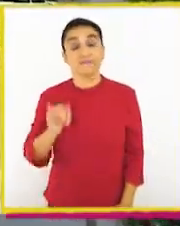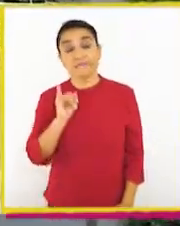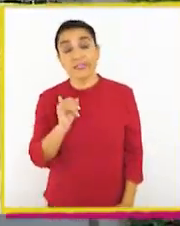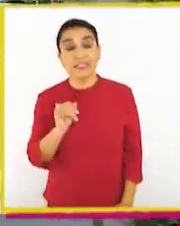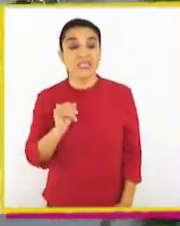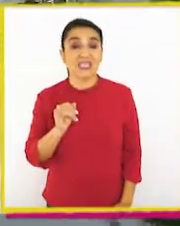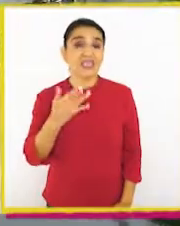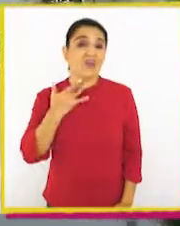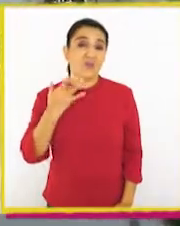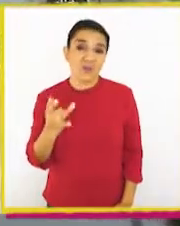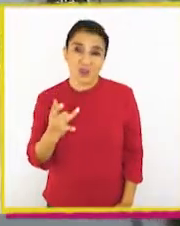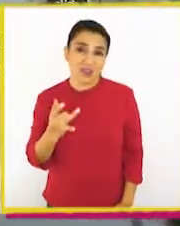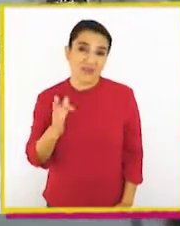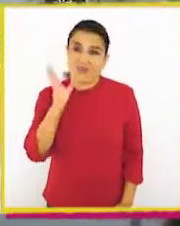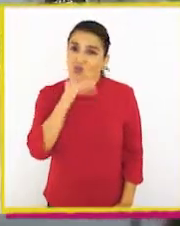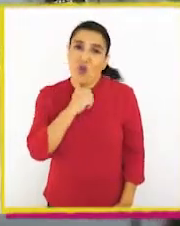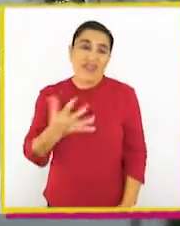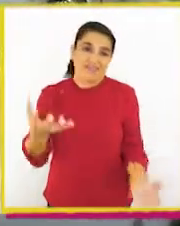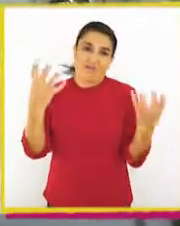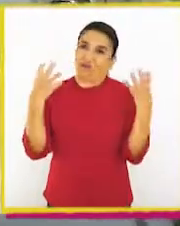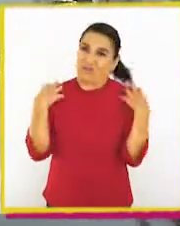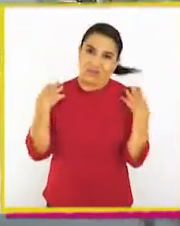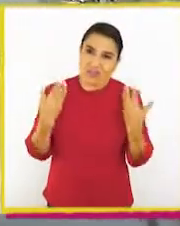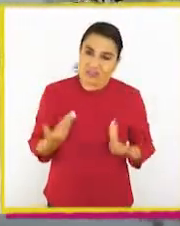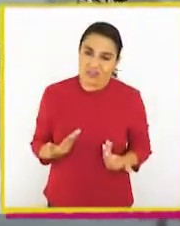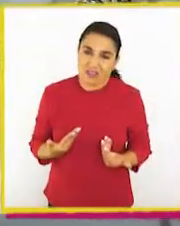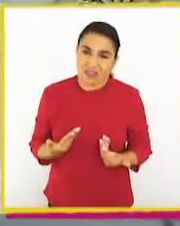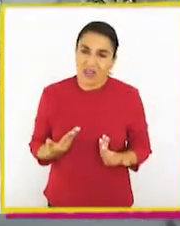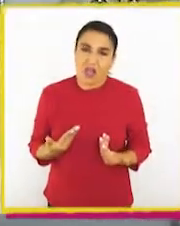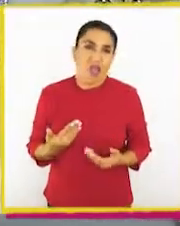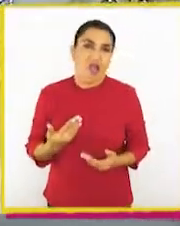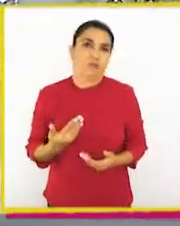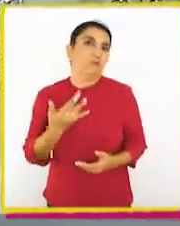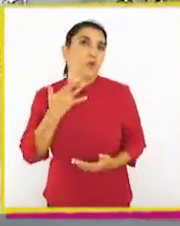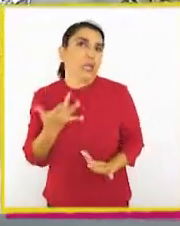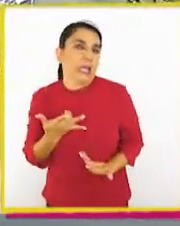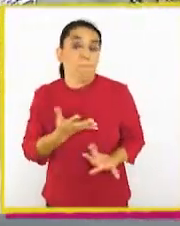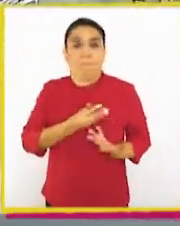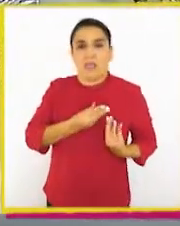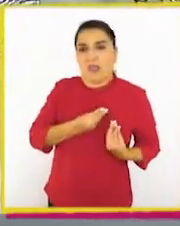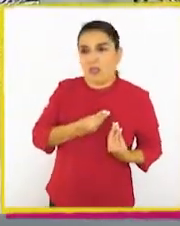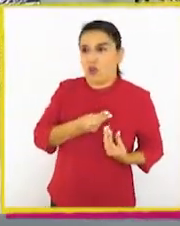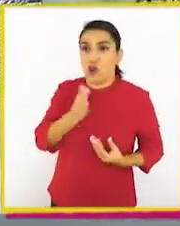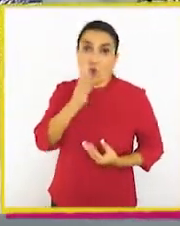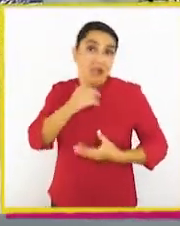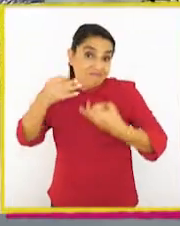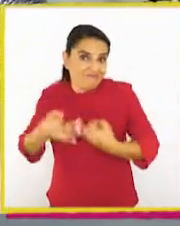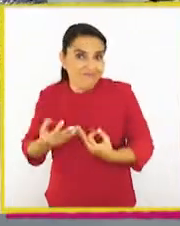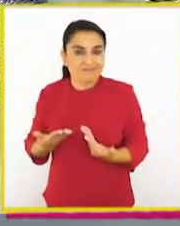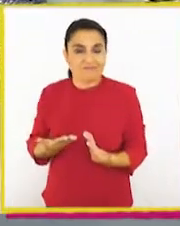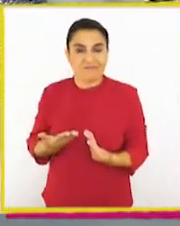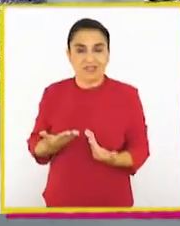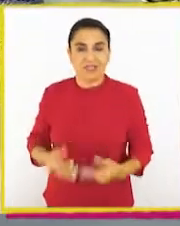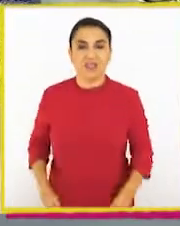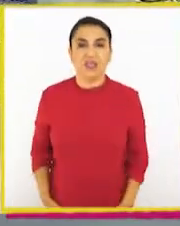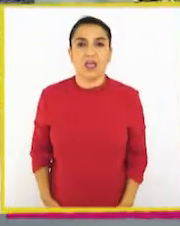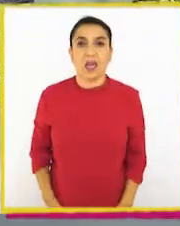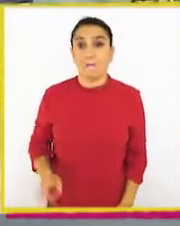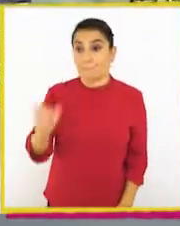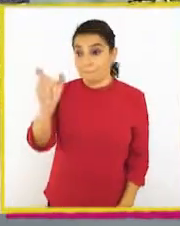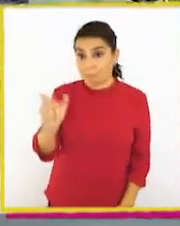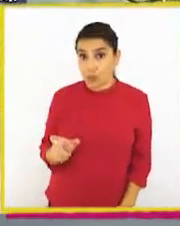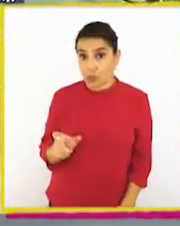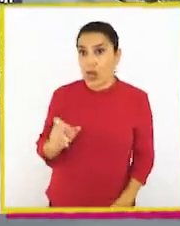Claro, porque no se quieren hacer responsables por sus actos. Ya sea por miedo o inseguridad. Una